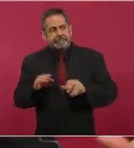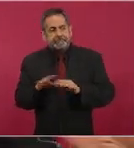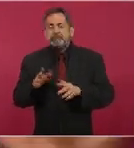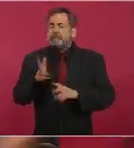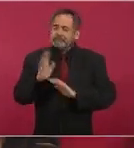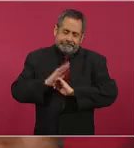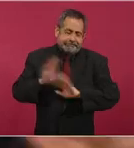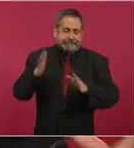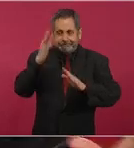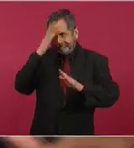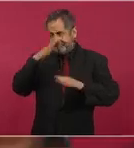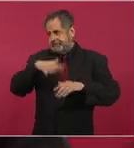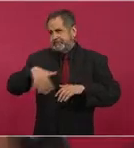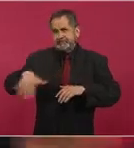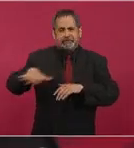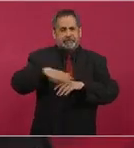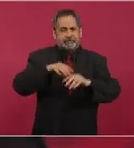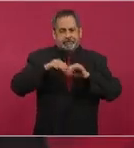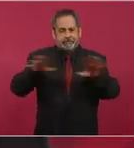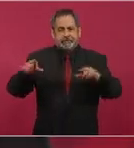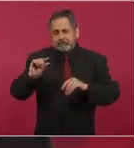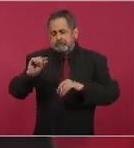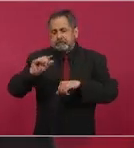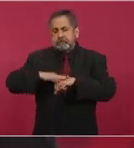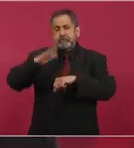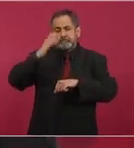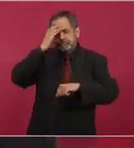un poco más.